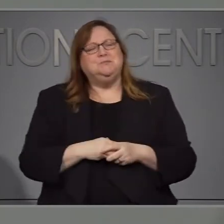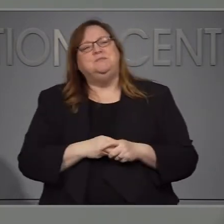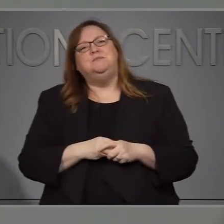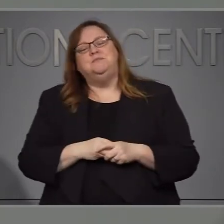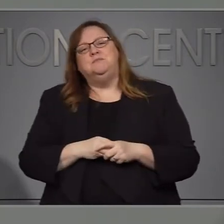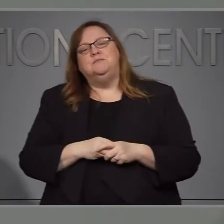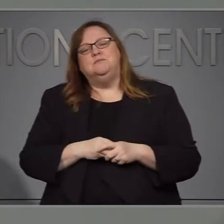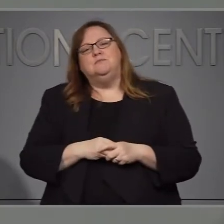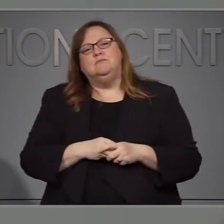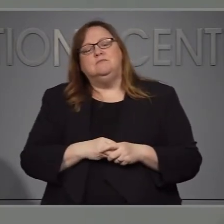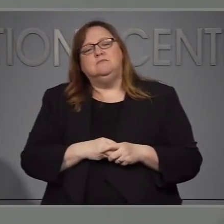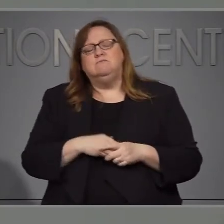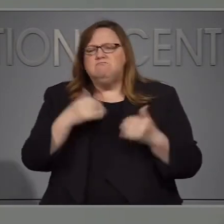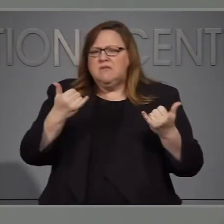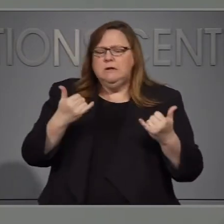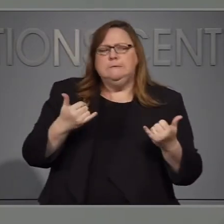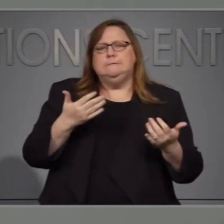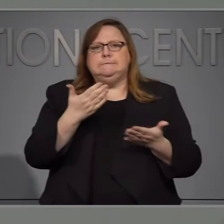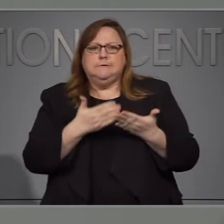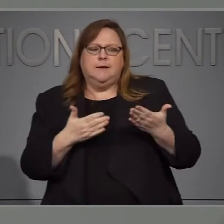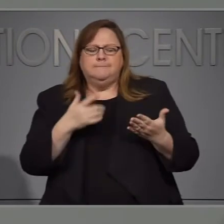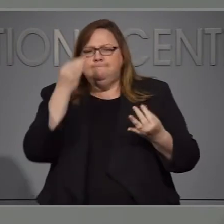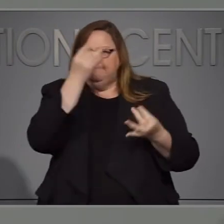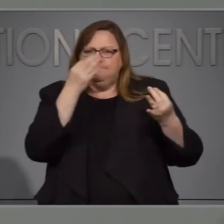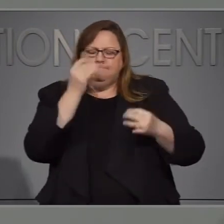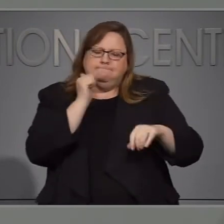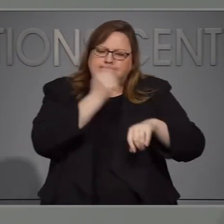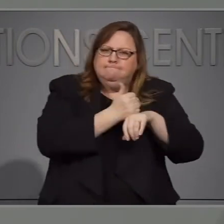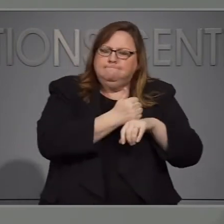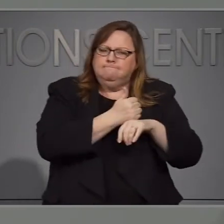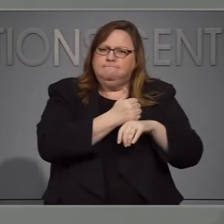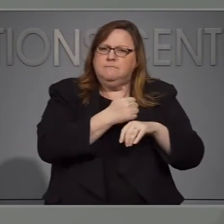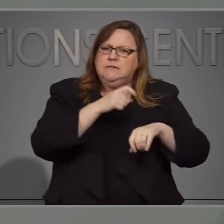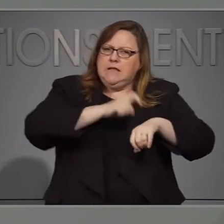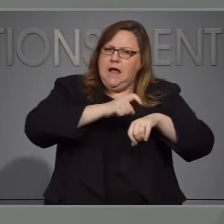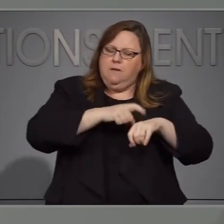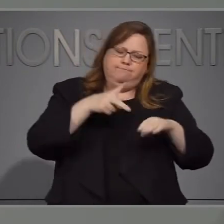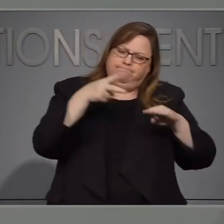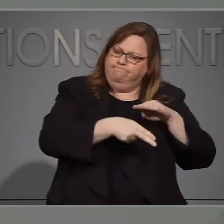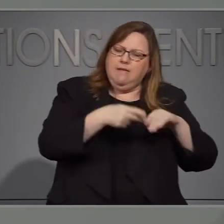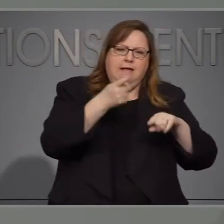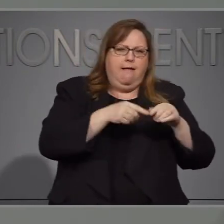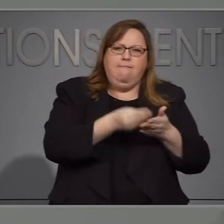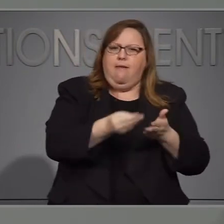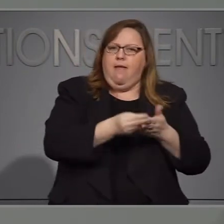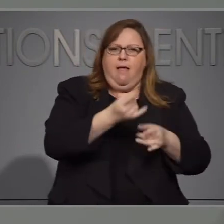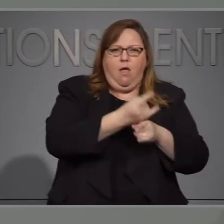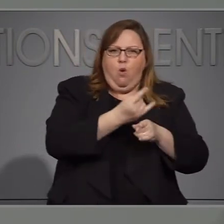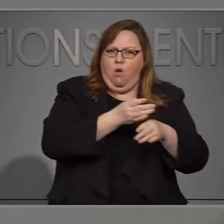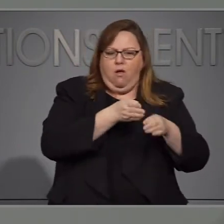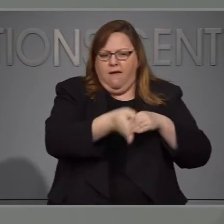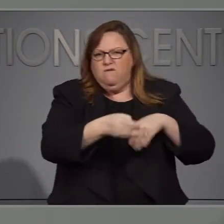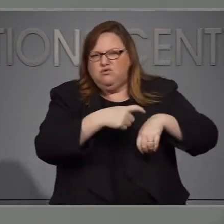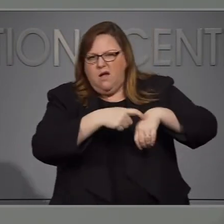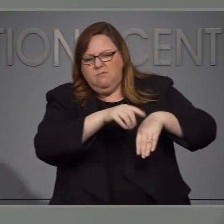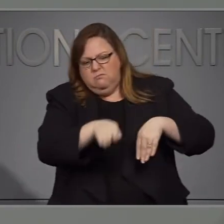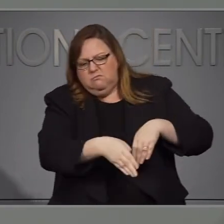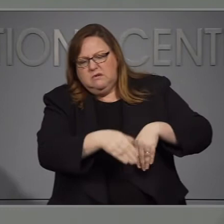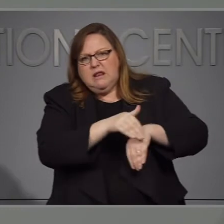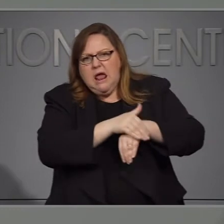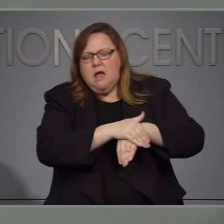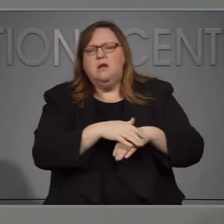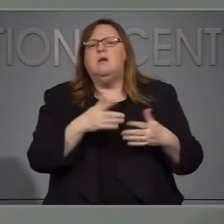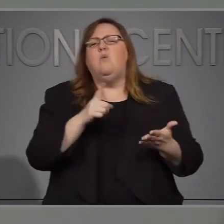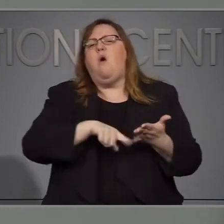un movimiento. Hay un toque de queda para la venta de alcohol, un auto que de suspensión hay